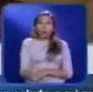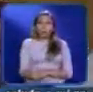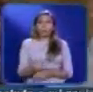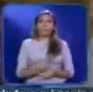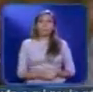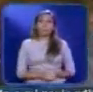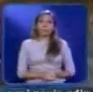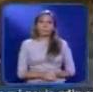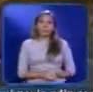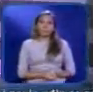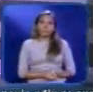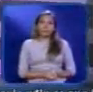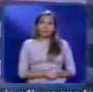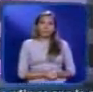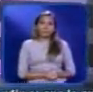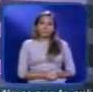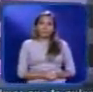Conte